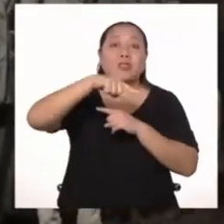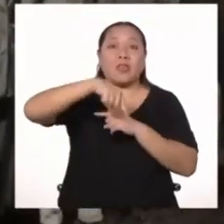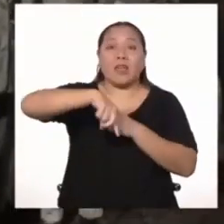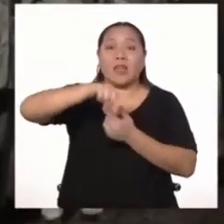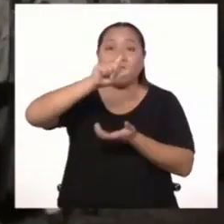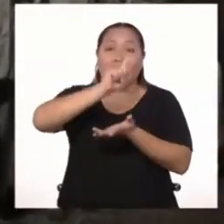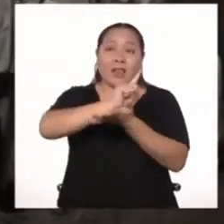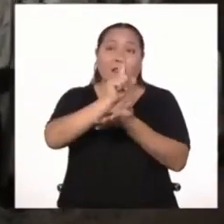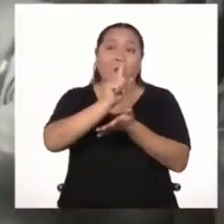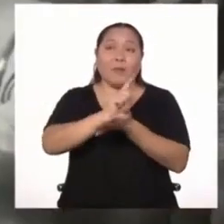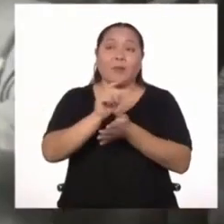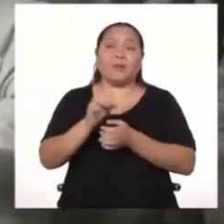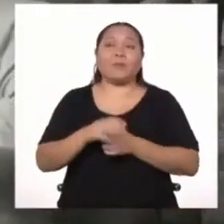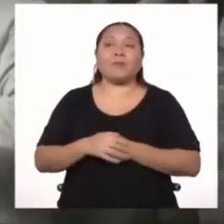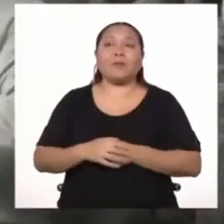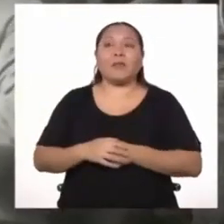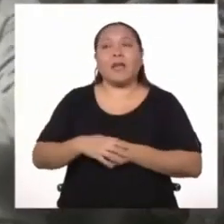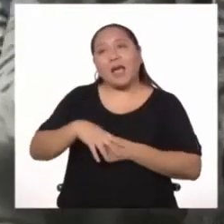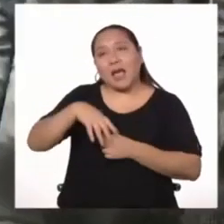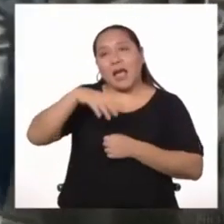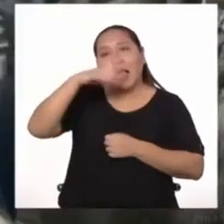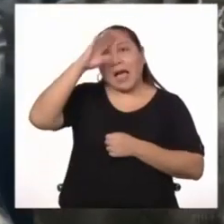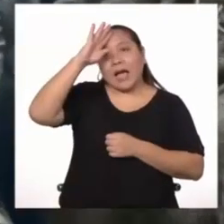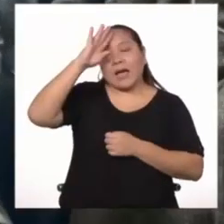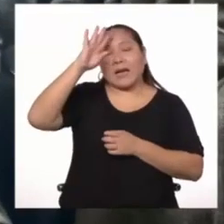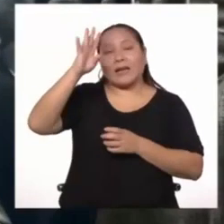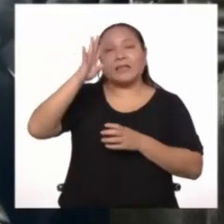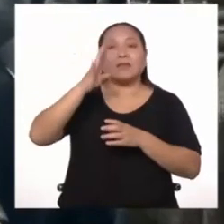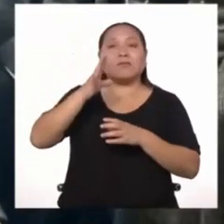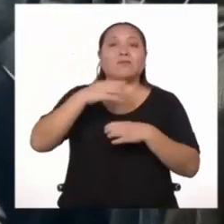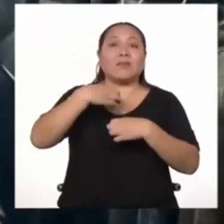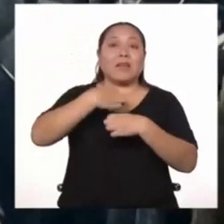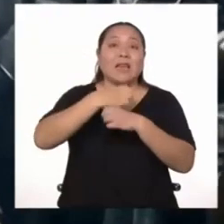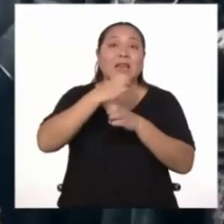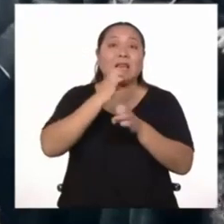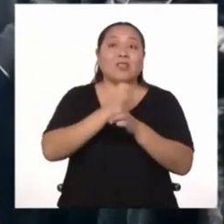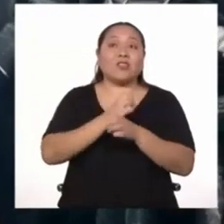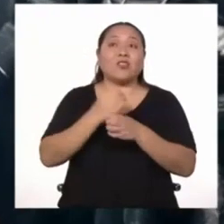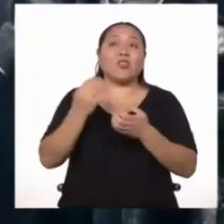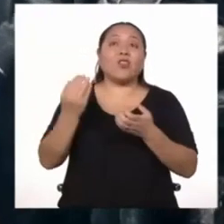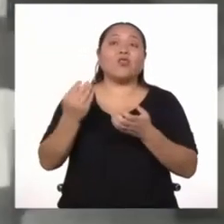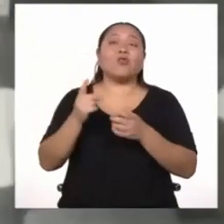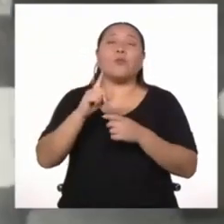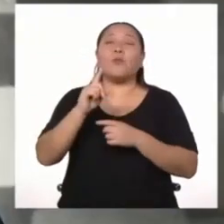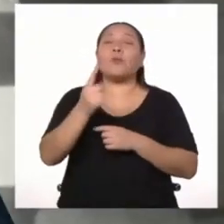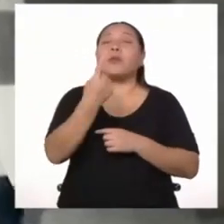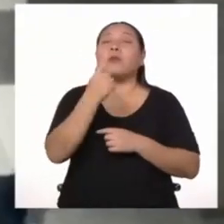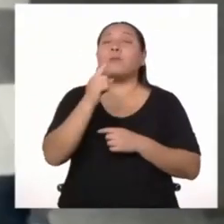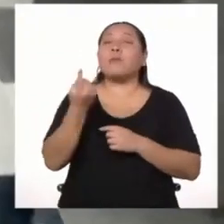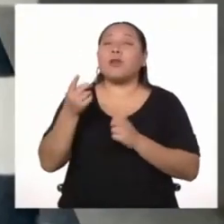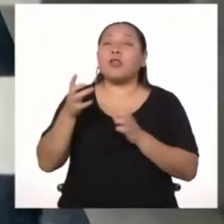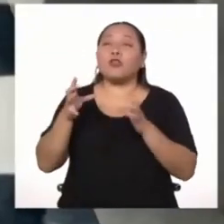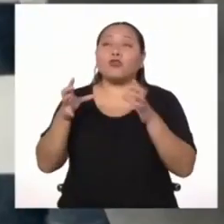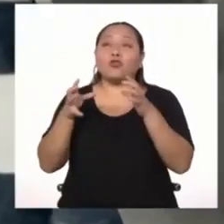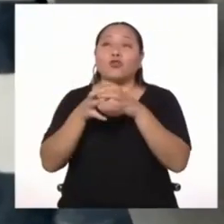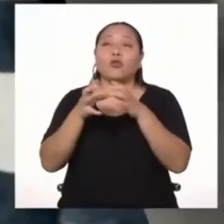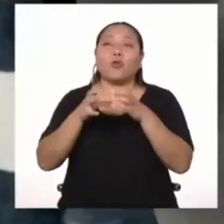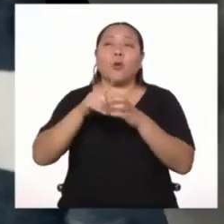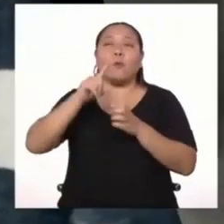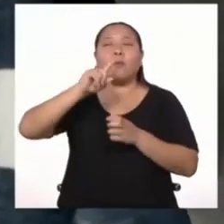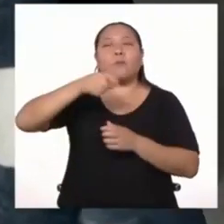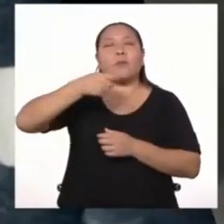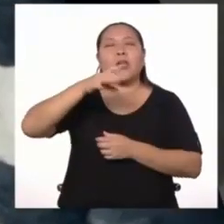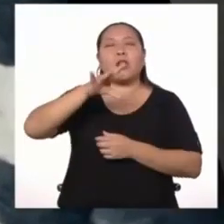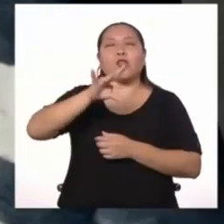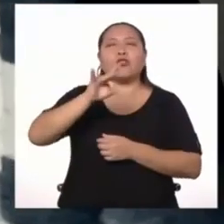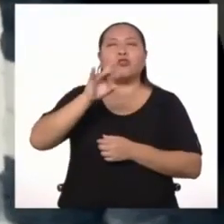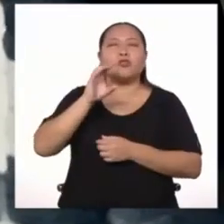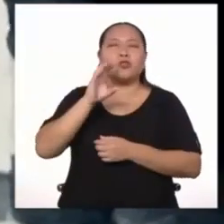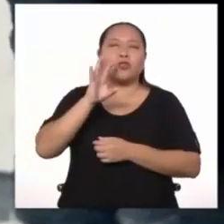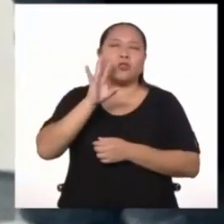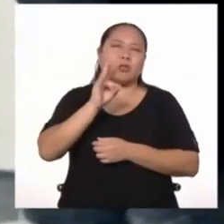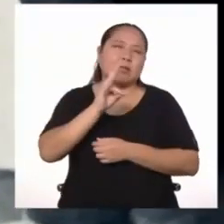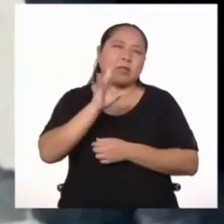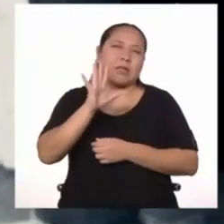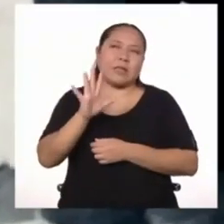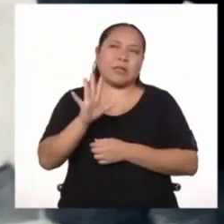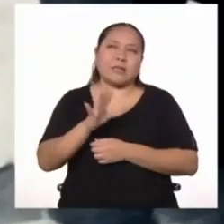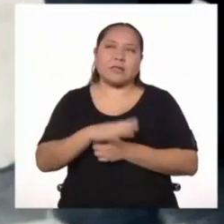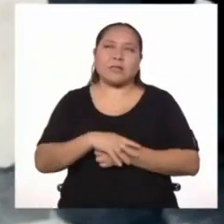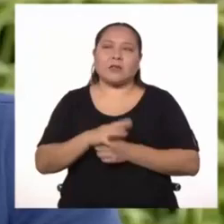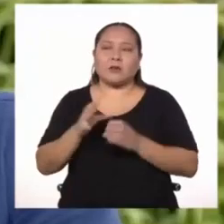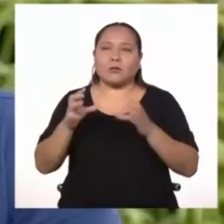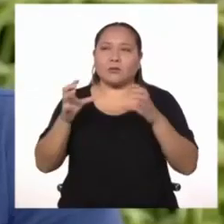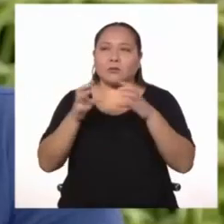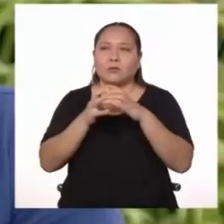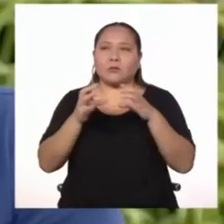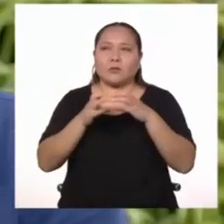específicamente. La creación de los primeros clubes británicos datan de 1835 con la creación del Salón